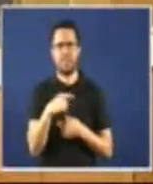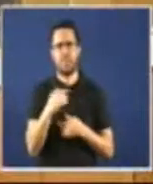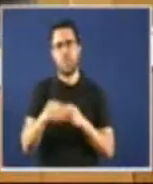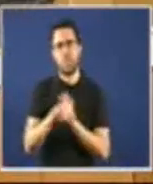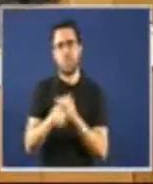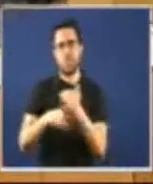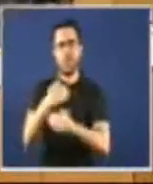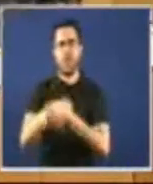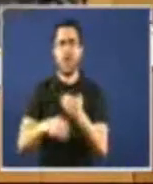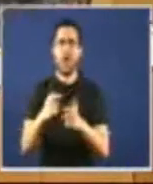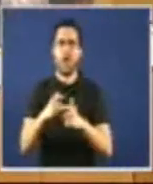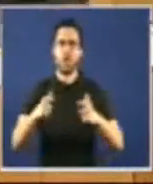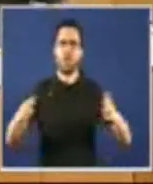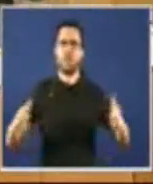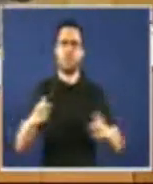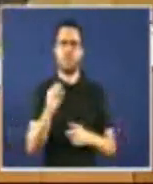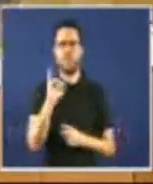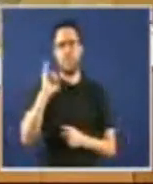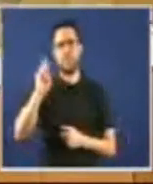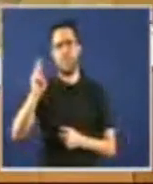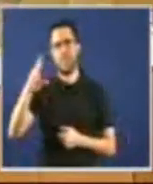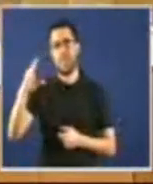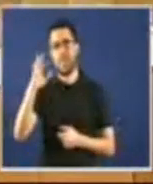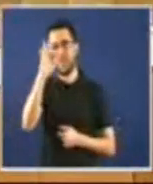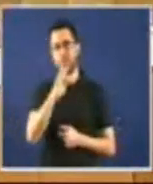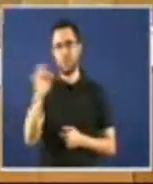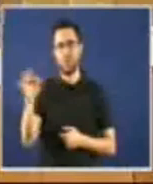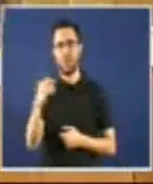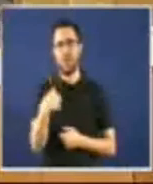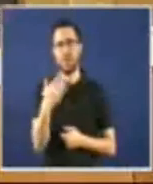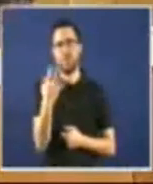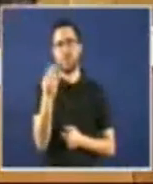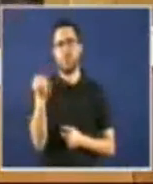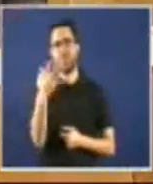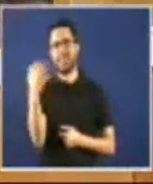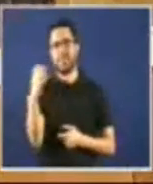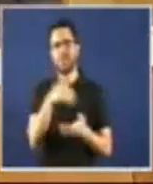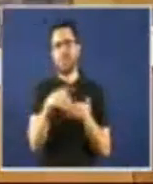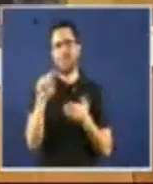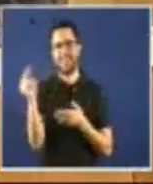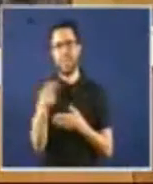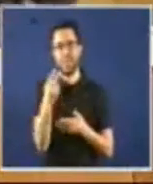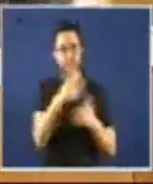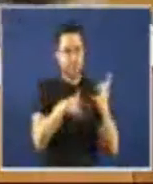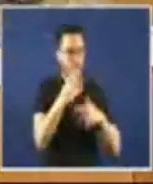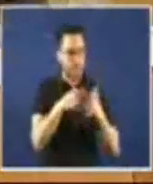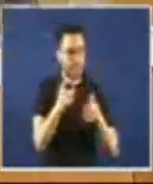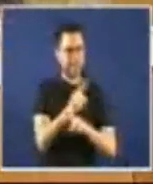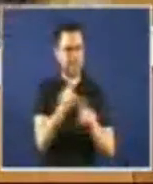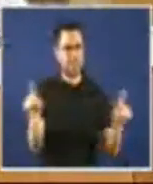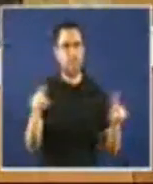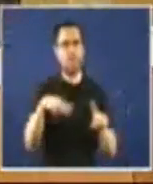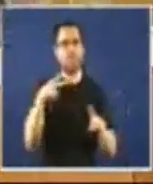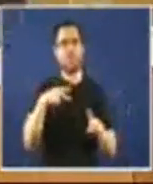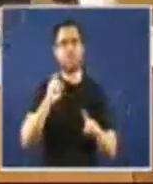IPC co que a cifra total ascendería aos 3.500 millóns de euros e sin contar tampouco as débedas da Xestur que agora quen